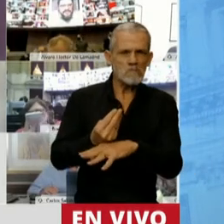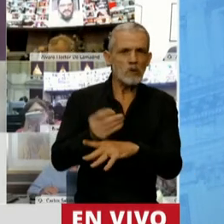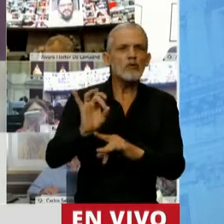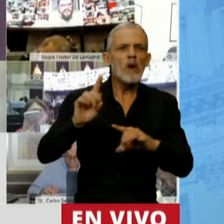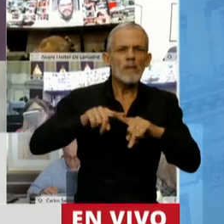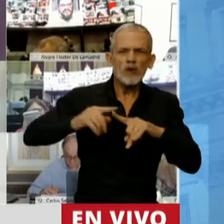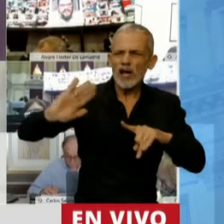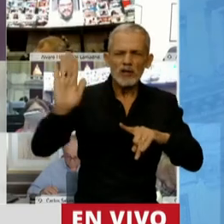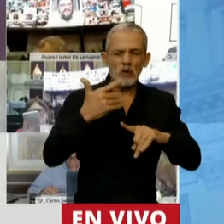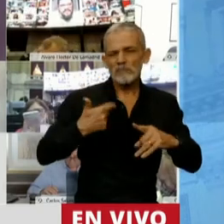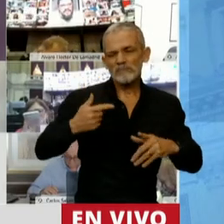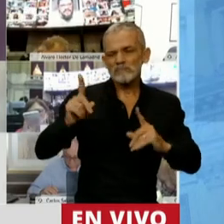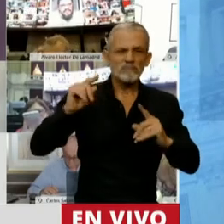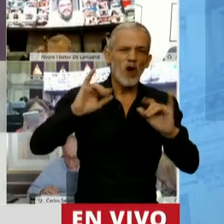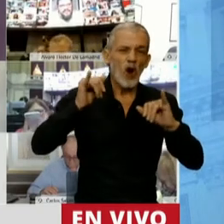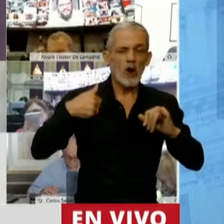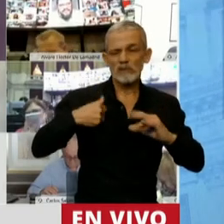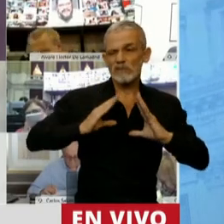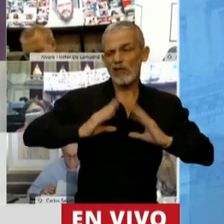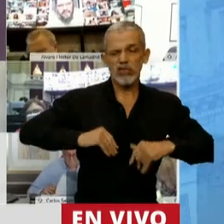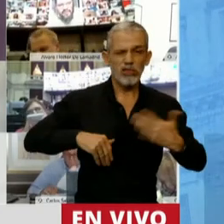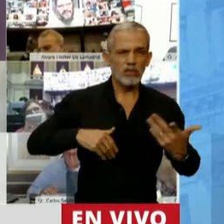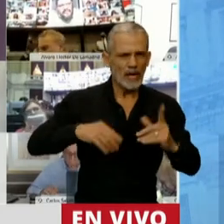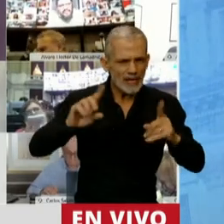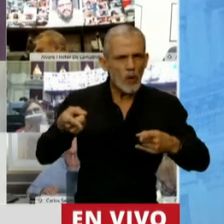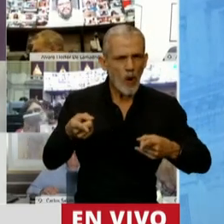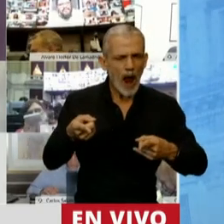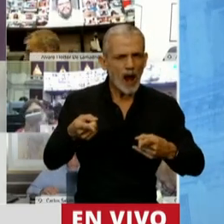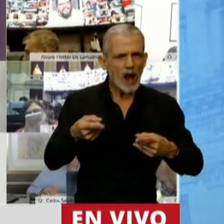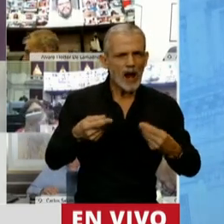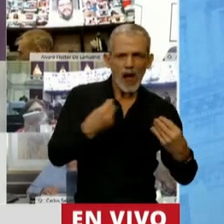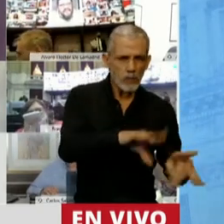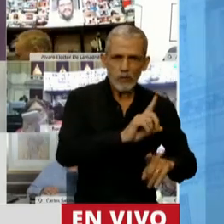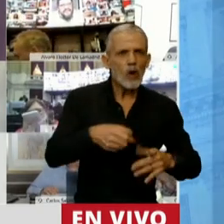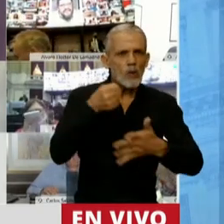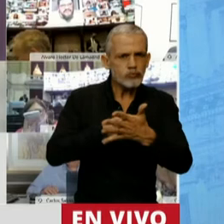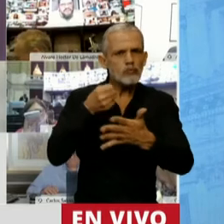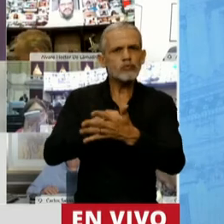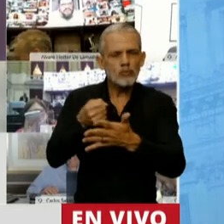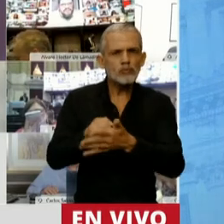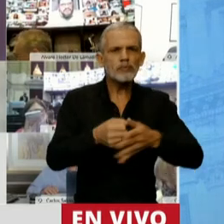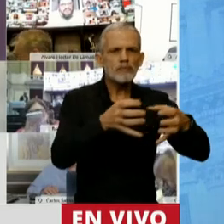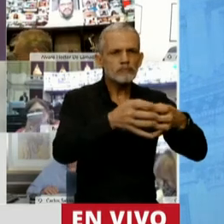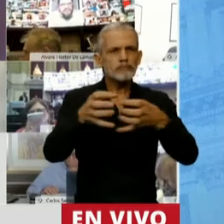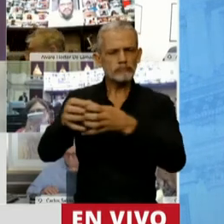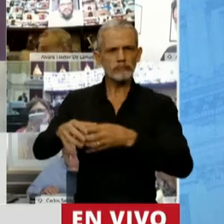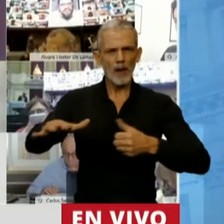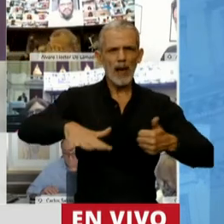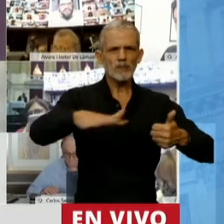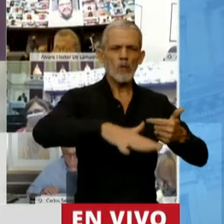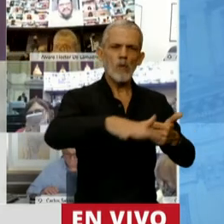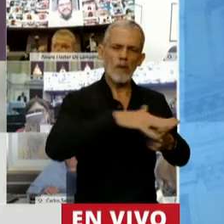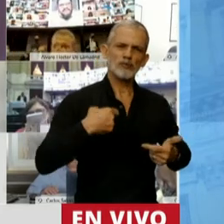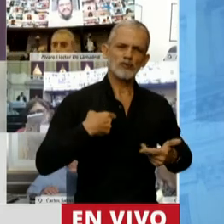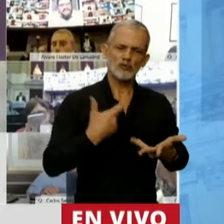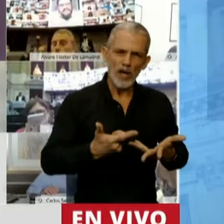de la política. Pero sin embargo no bajamos los brazos y empezamos a militar en distintos espacios culturales, sociales,